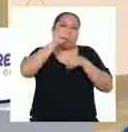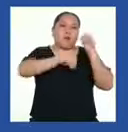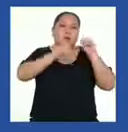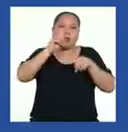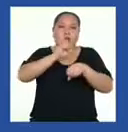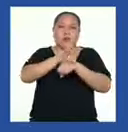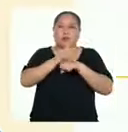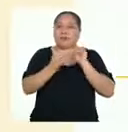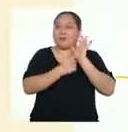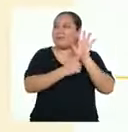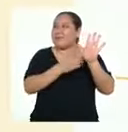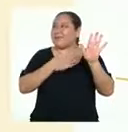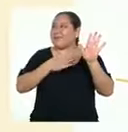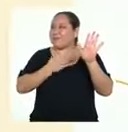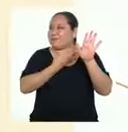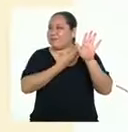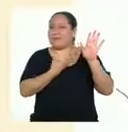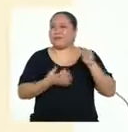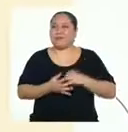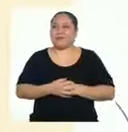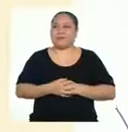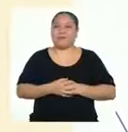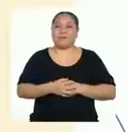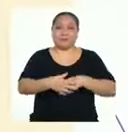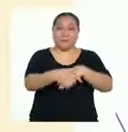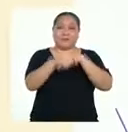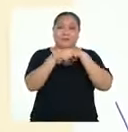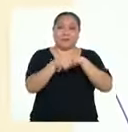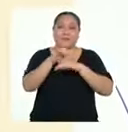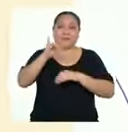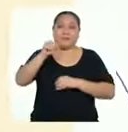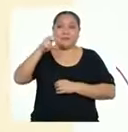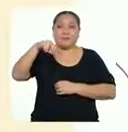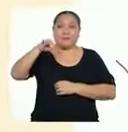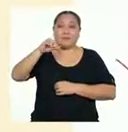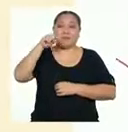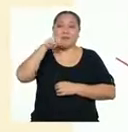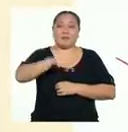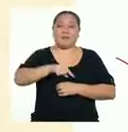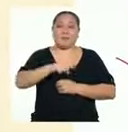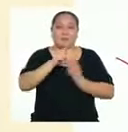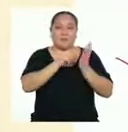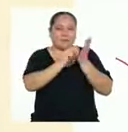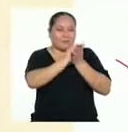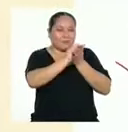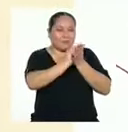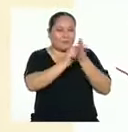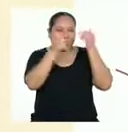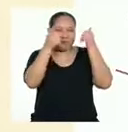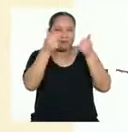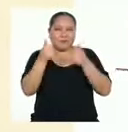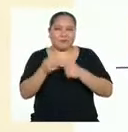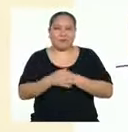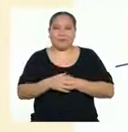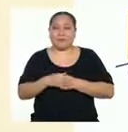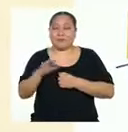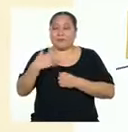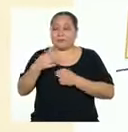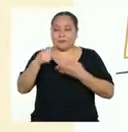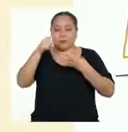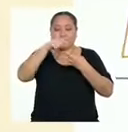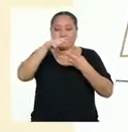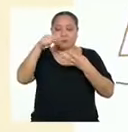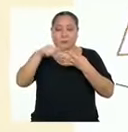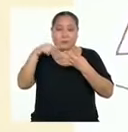¡Aquí está mi trabajo! ¡Te felicito, Yanira! Este primer borrador se ve muy bien después de los dos primeros